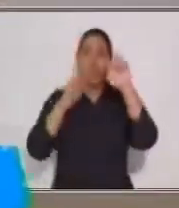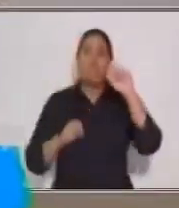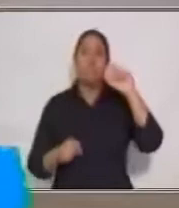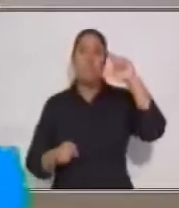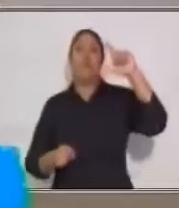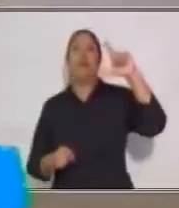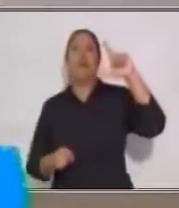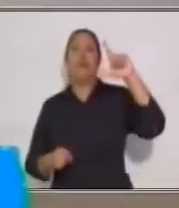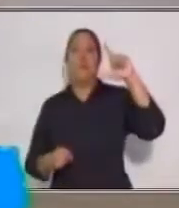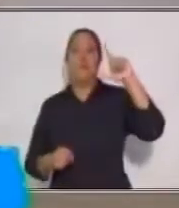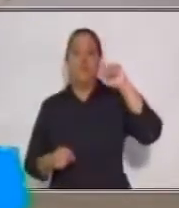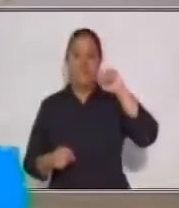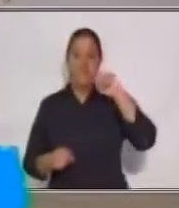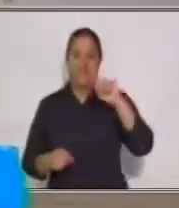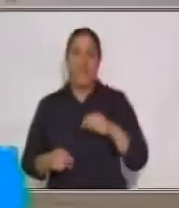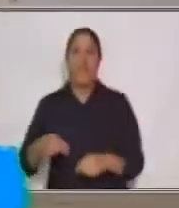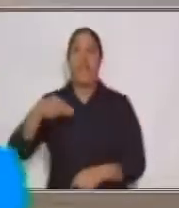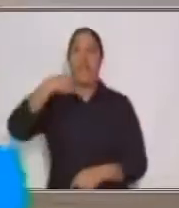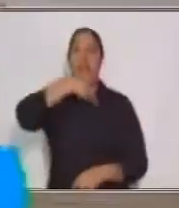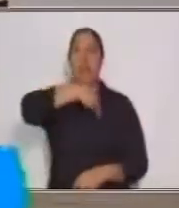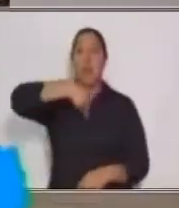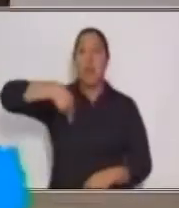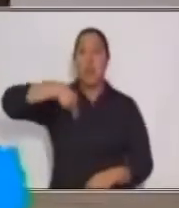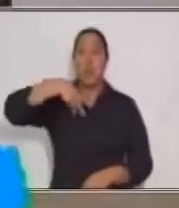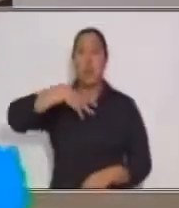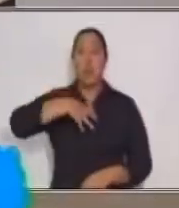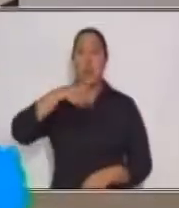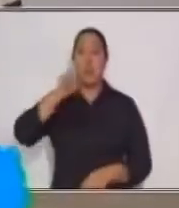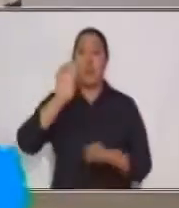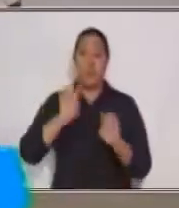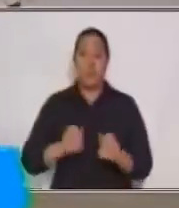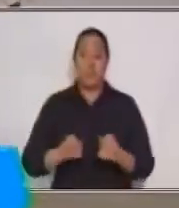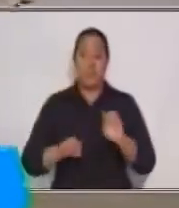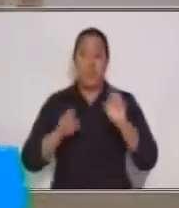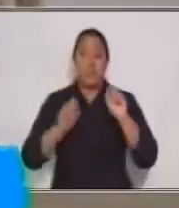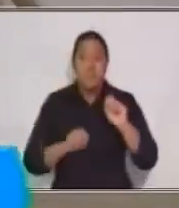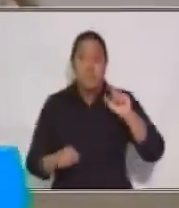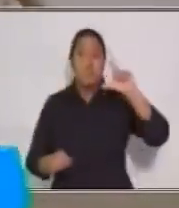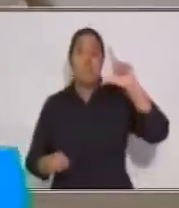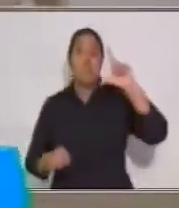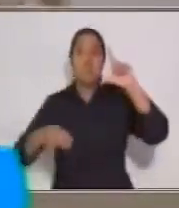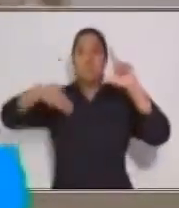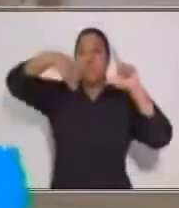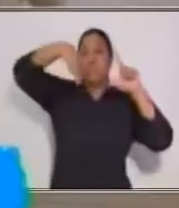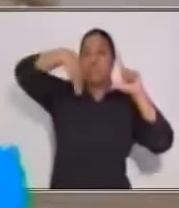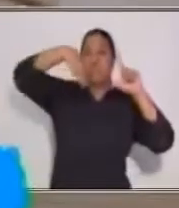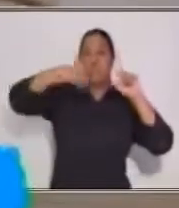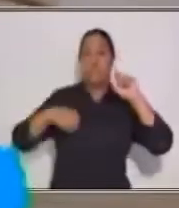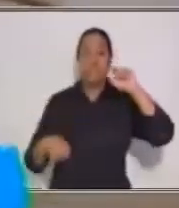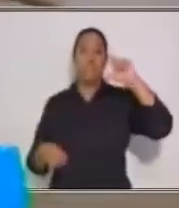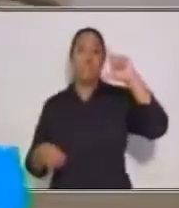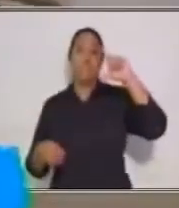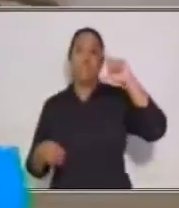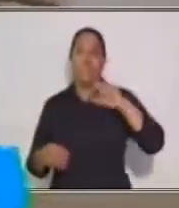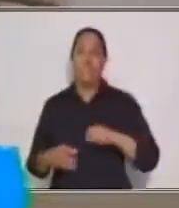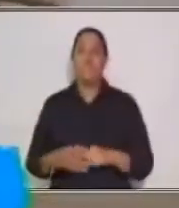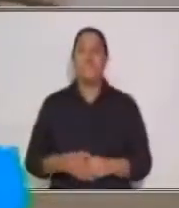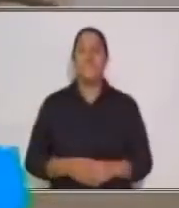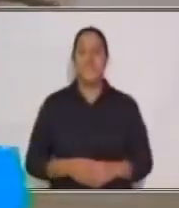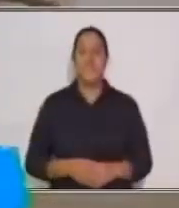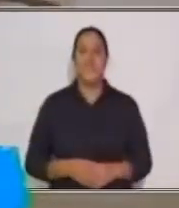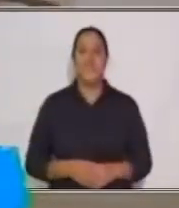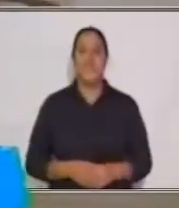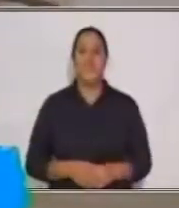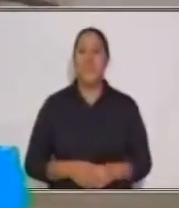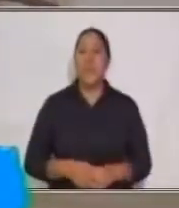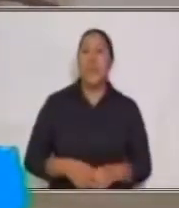Excelente. Y es el nombre de una persona con mayúscula. Muy bien. Qué inteligentes son. Leamos entonces. Como a